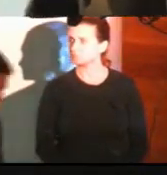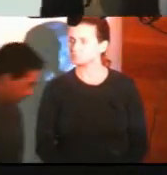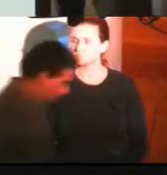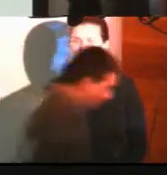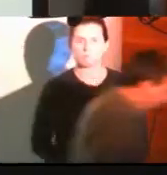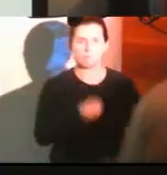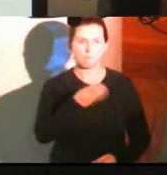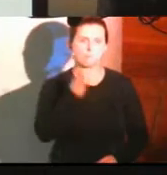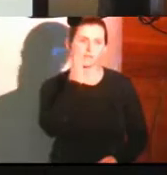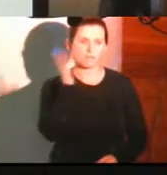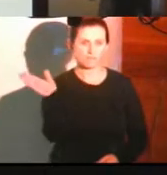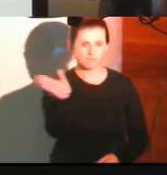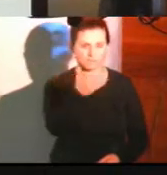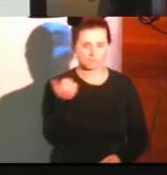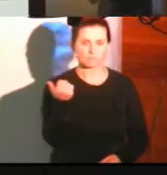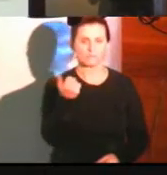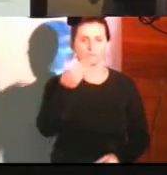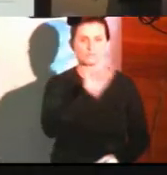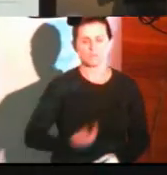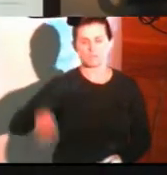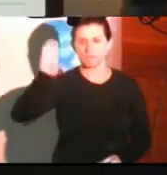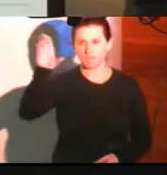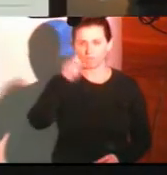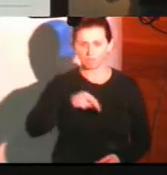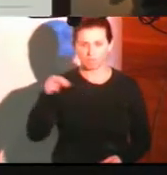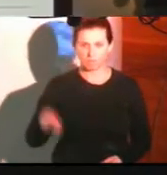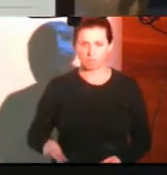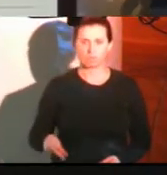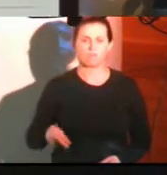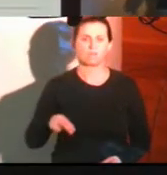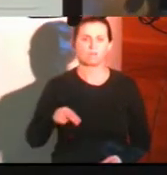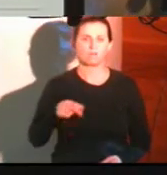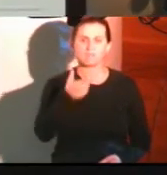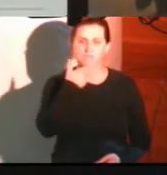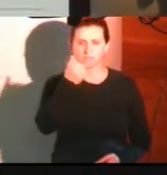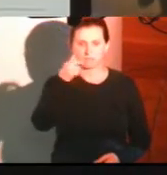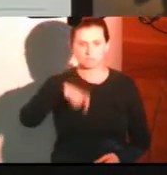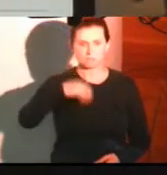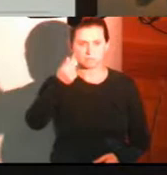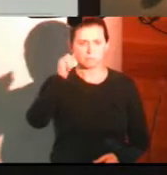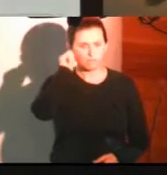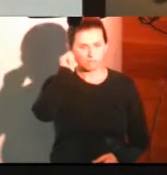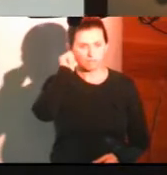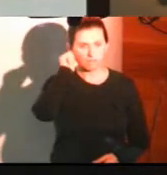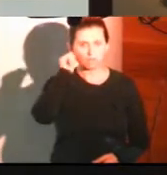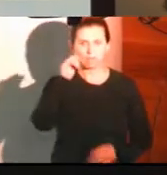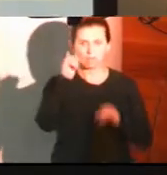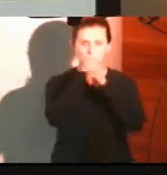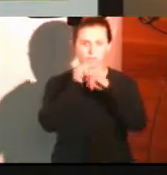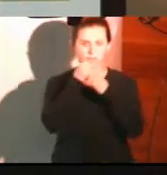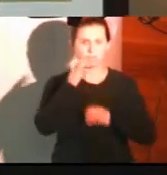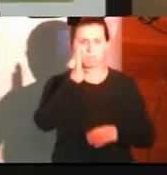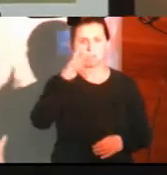Muy buenas tardes a todos, señor Gobernador de la Provincia del Neuquén, doctor Jorge Zapac, ingeniero Matías